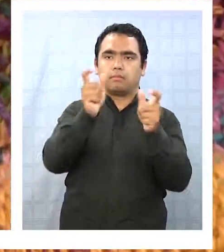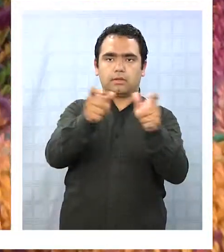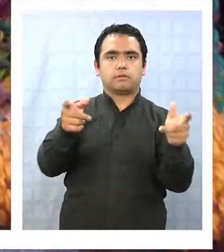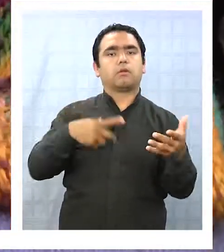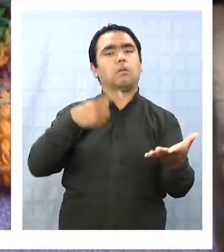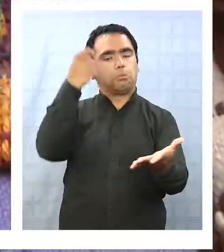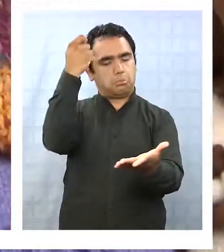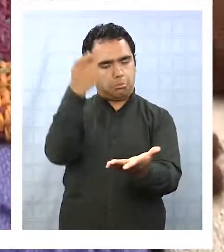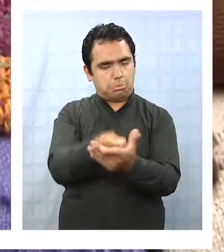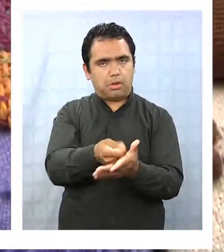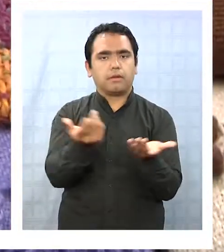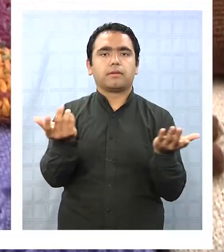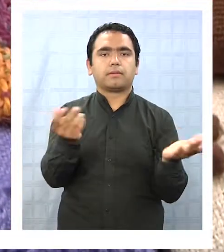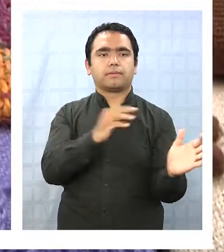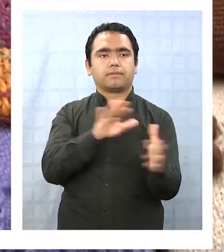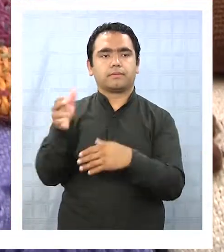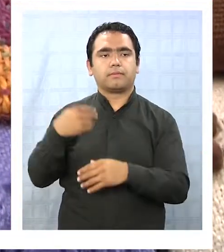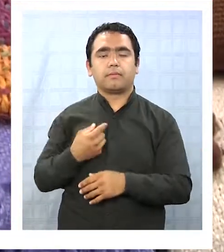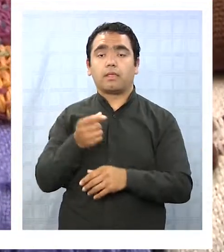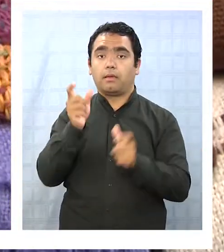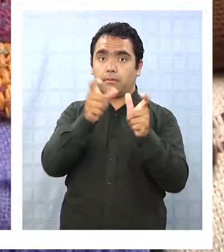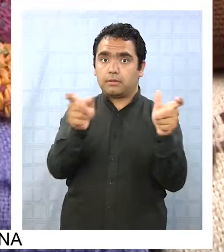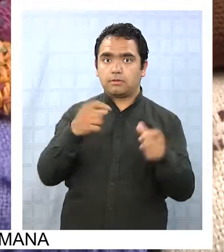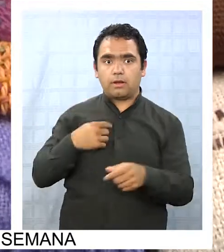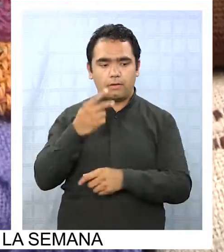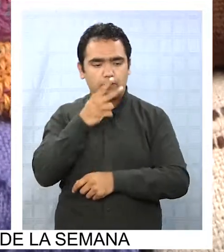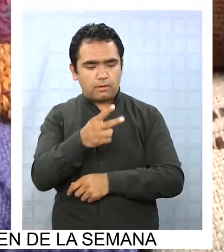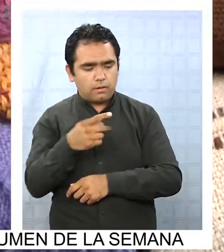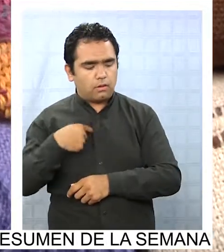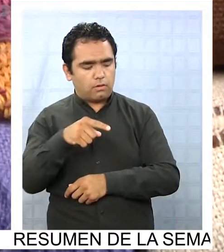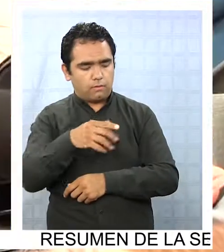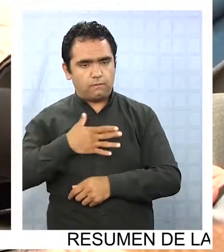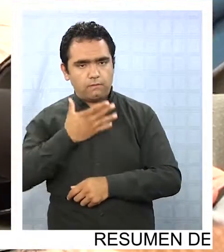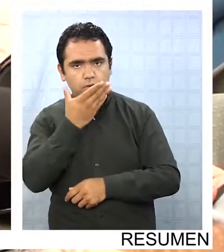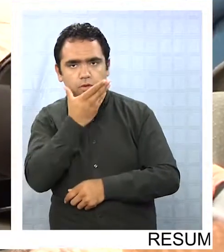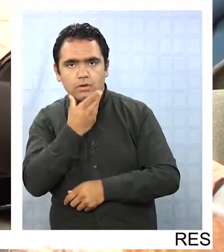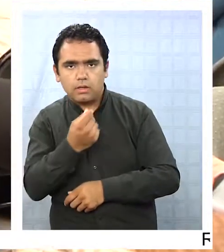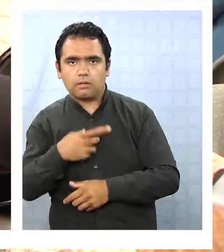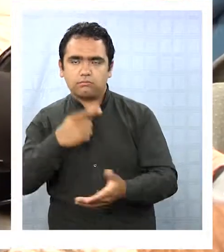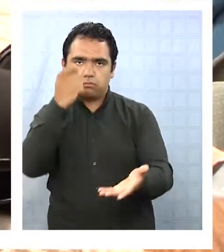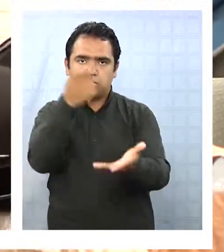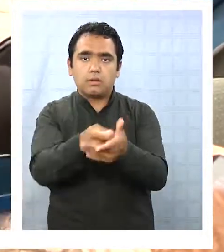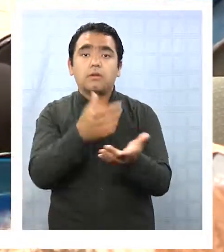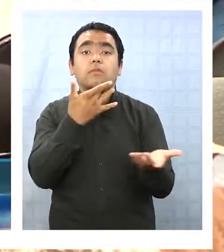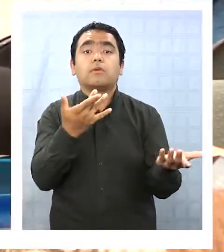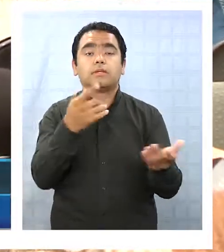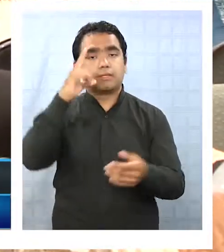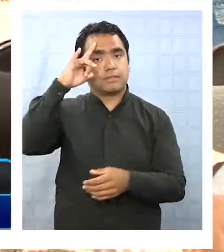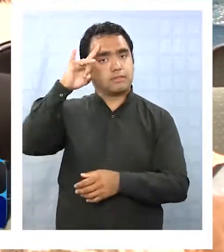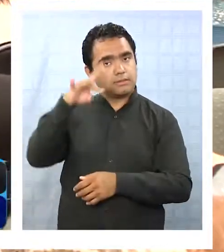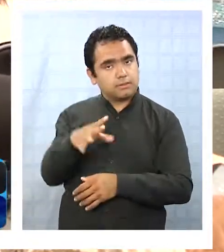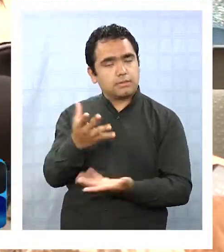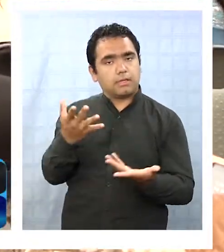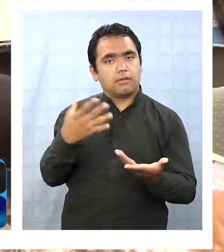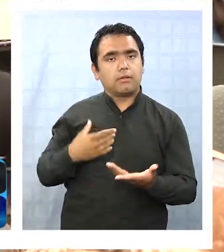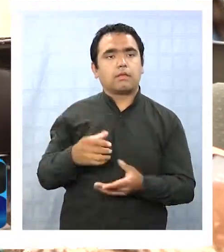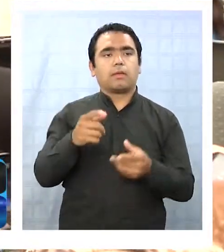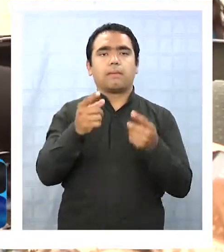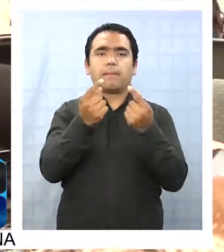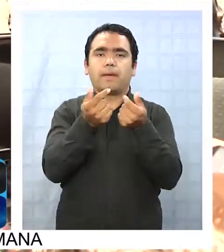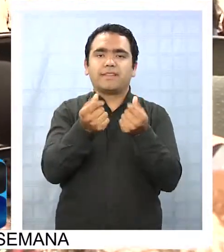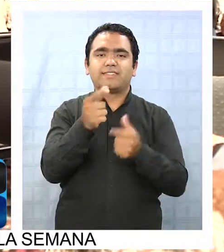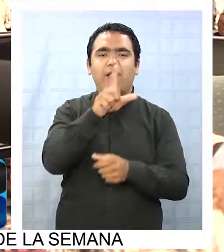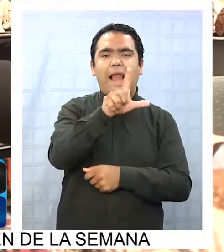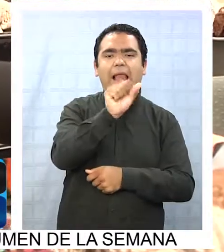que vale. La ven y dice, ay qué bonito y todo. Igual las valoran, porque saben que uno es como lana de alpaca, todo